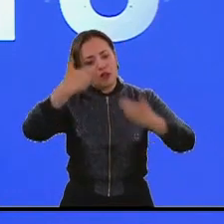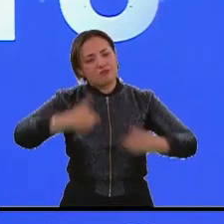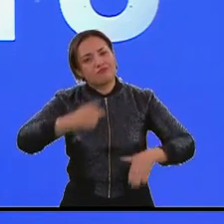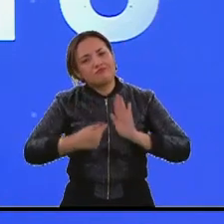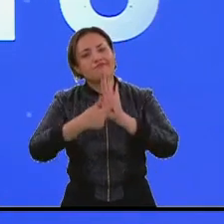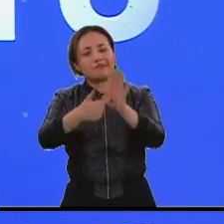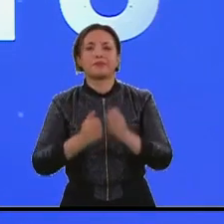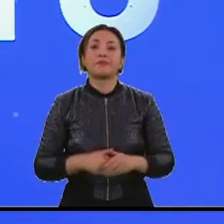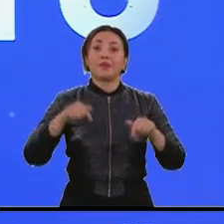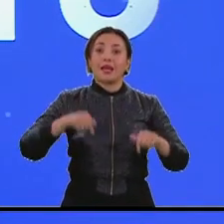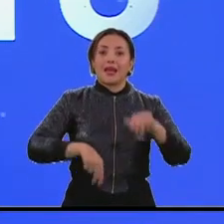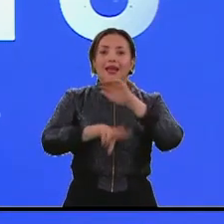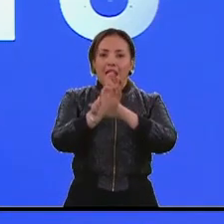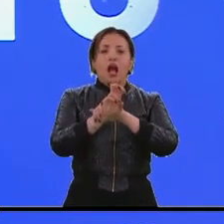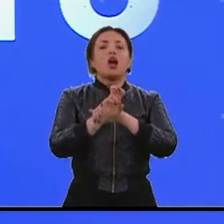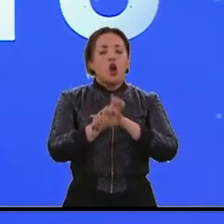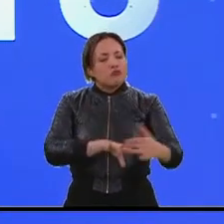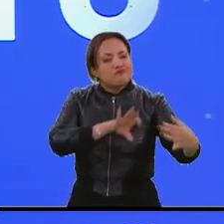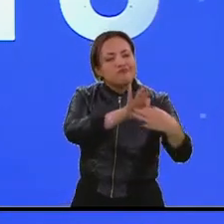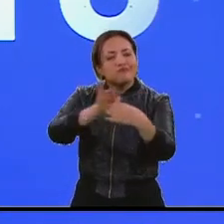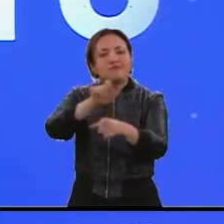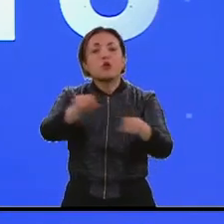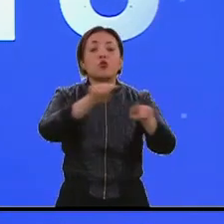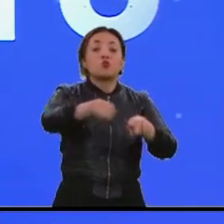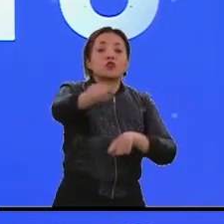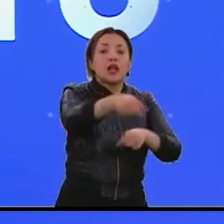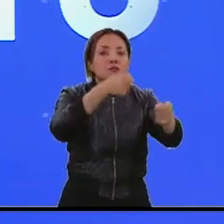En Noticias Caracol estamos de su lado porque el periodista es Ustat.